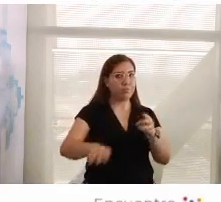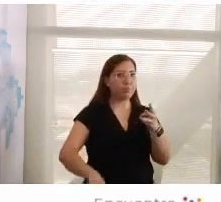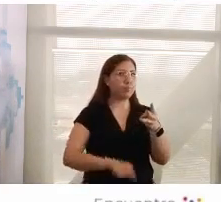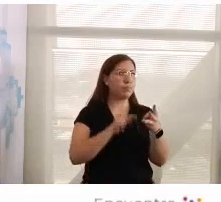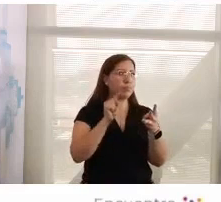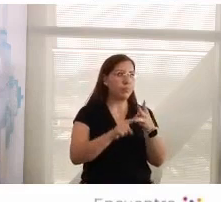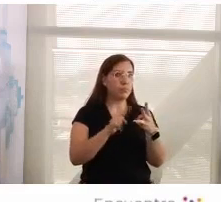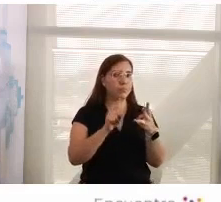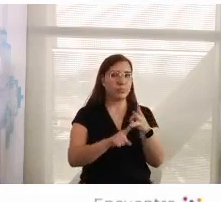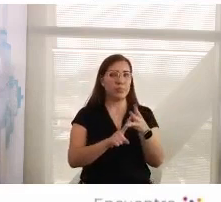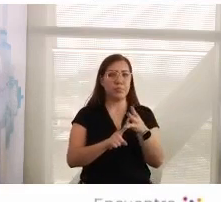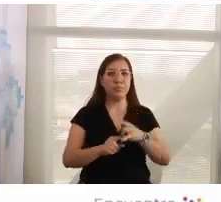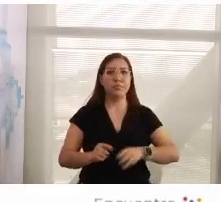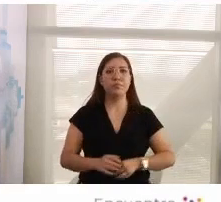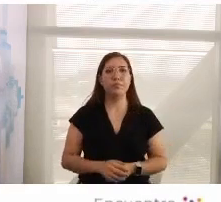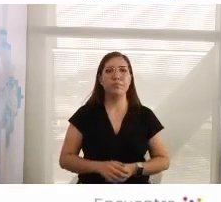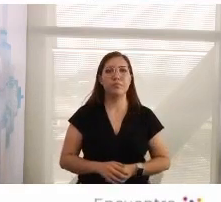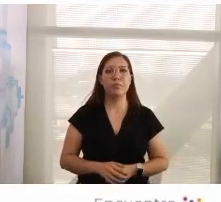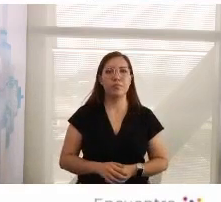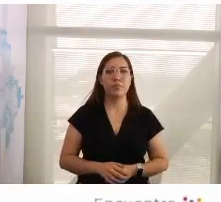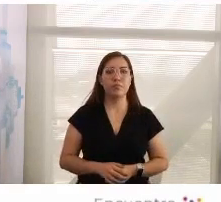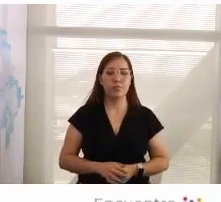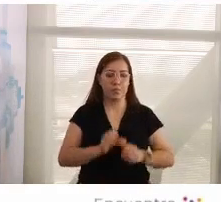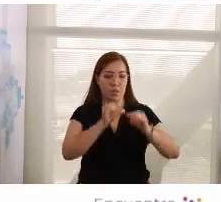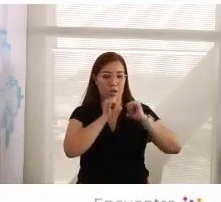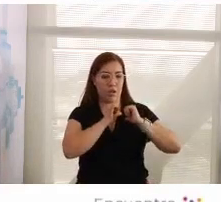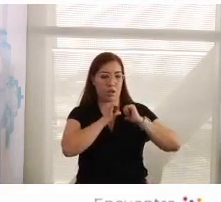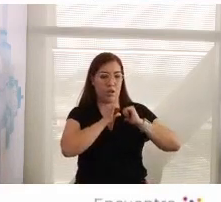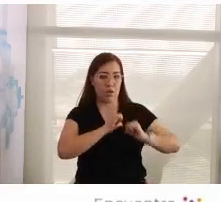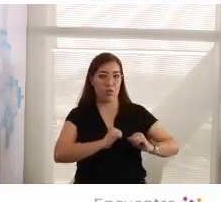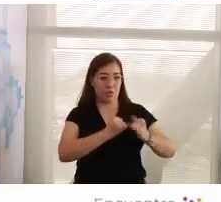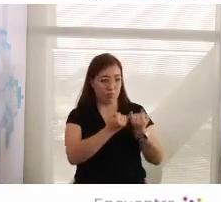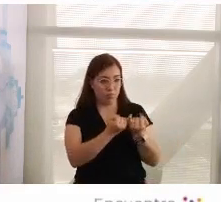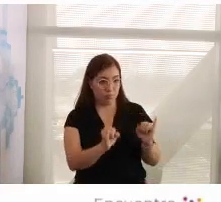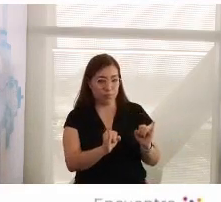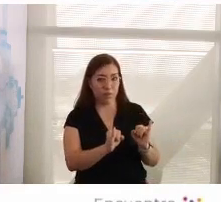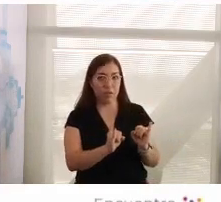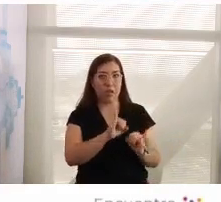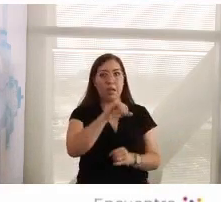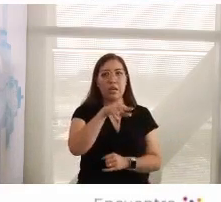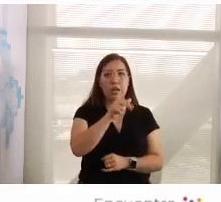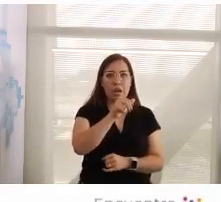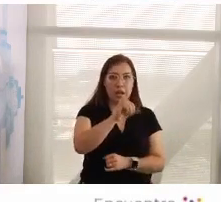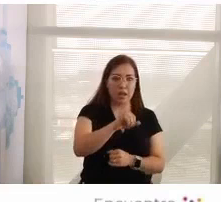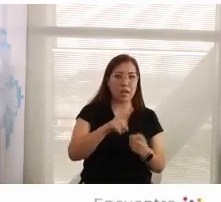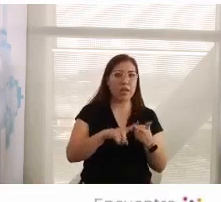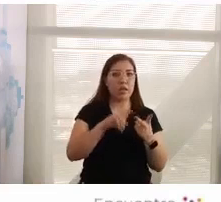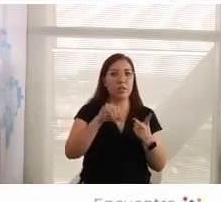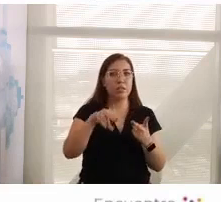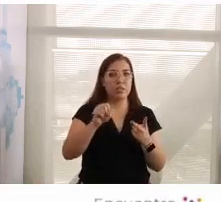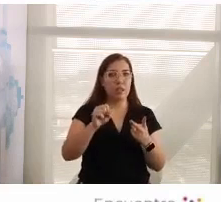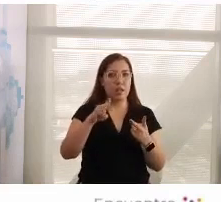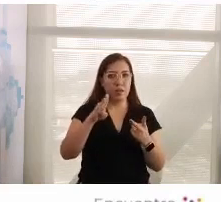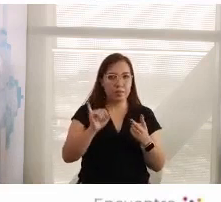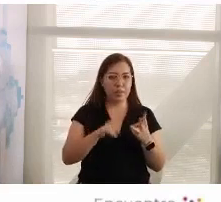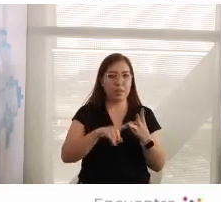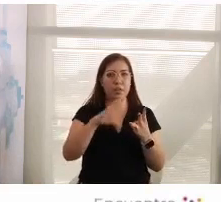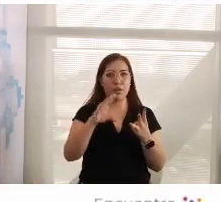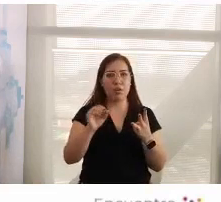punto, la anulación de las autonomías. es decir, el IFAI, el INAI, perdón, la COFESE,